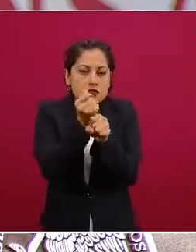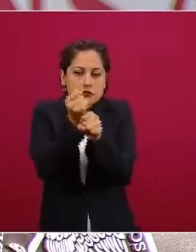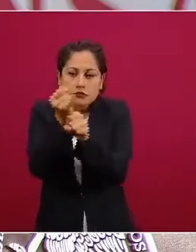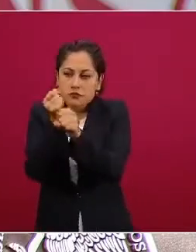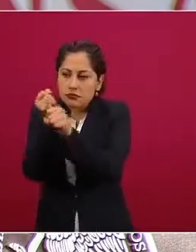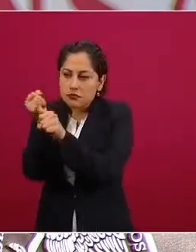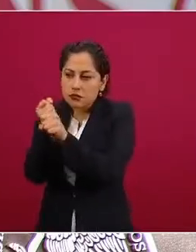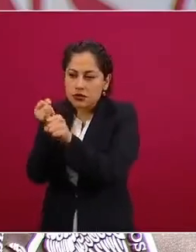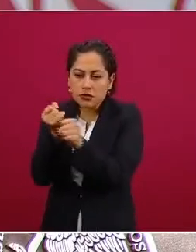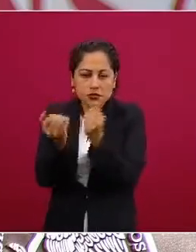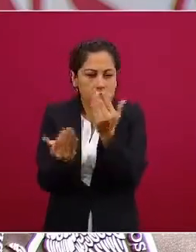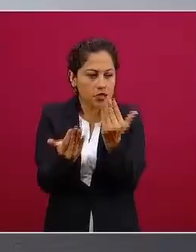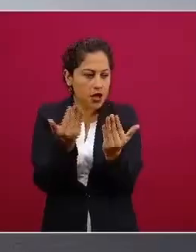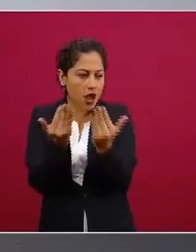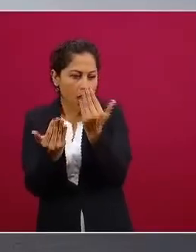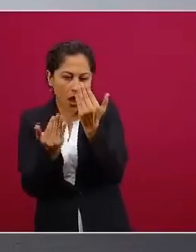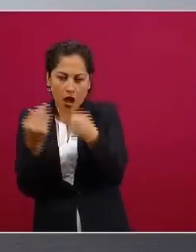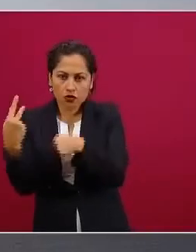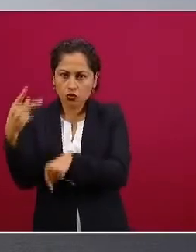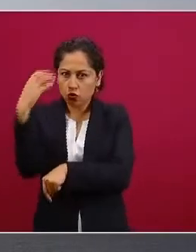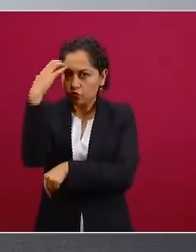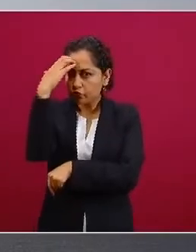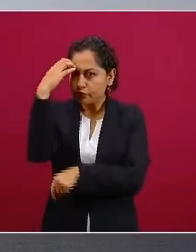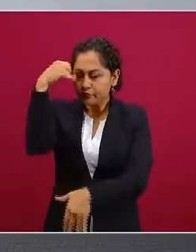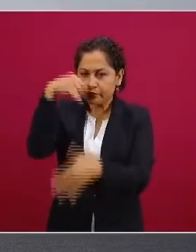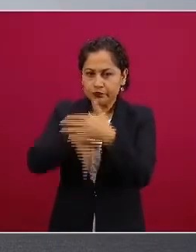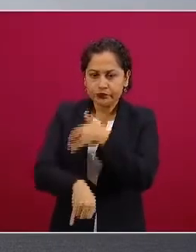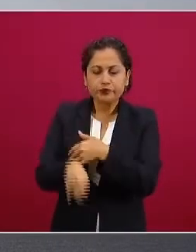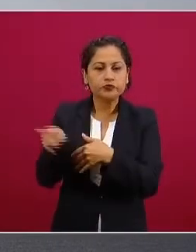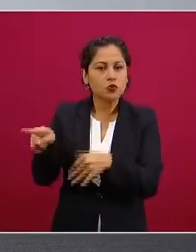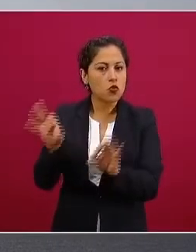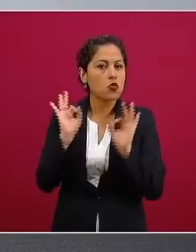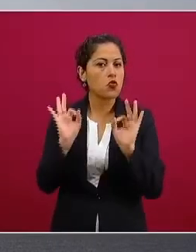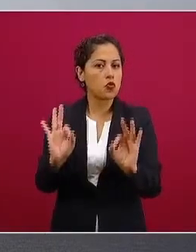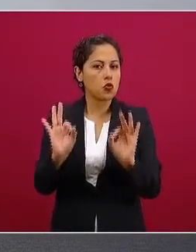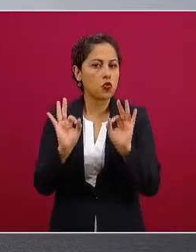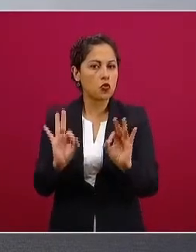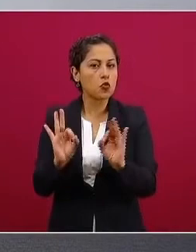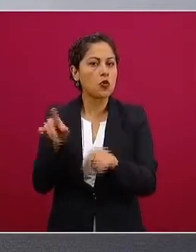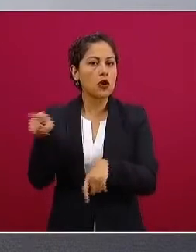está pasando y lo que somos uno que escribe en el país